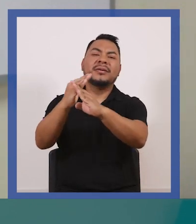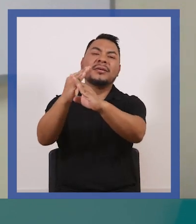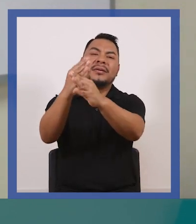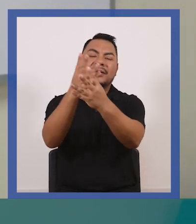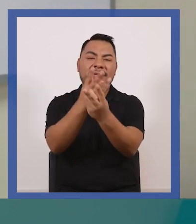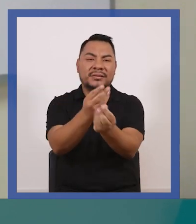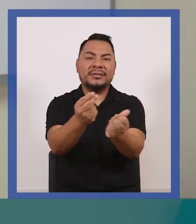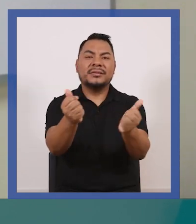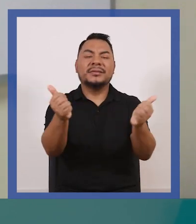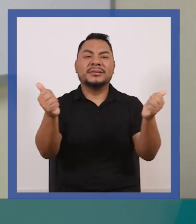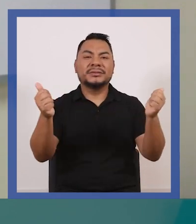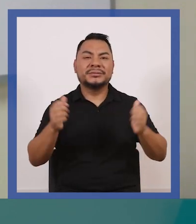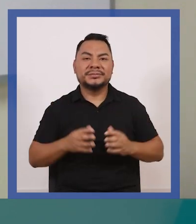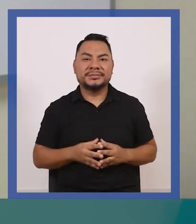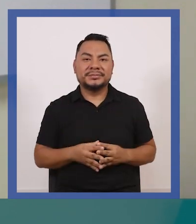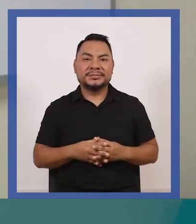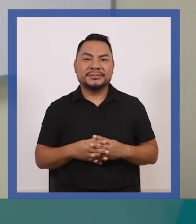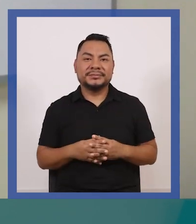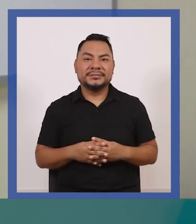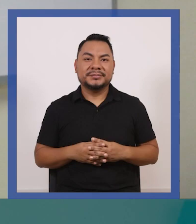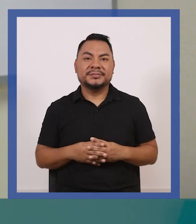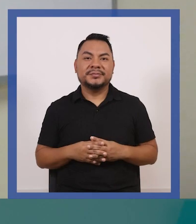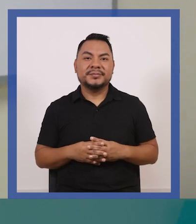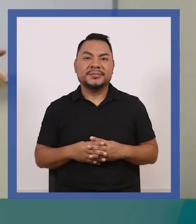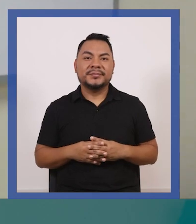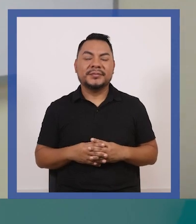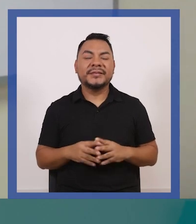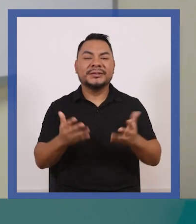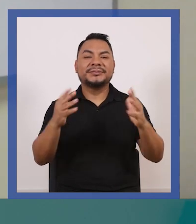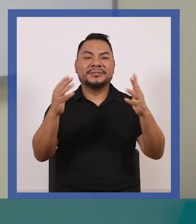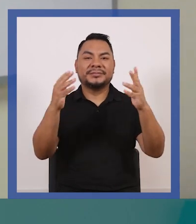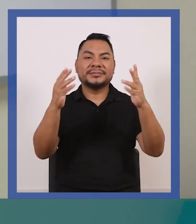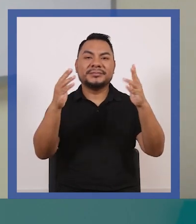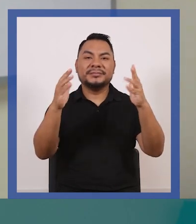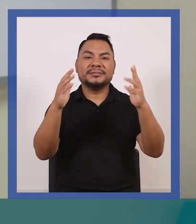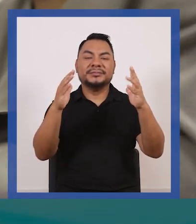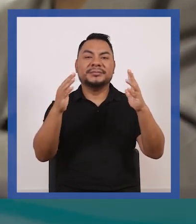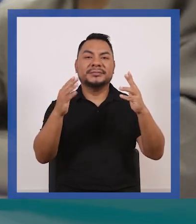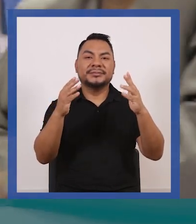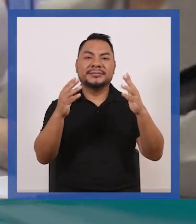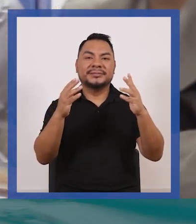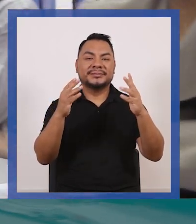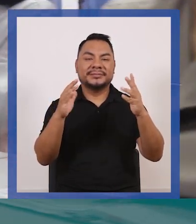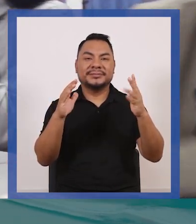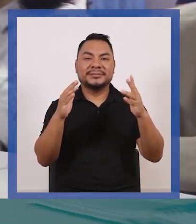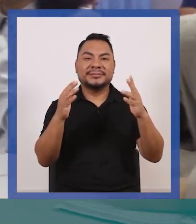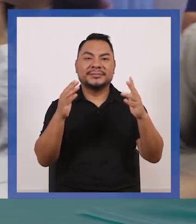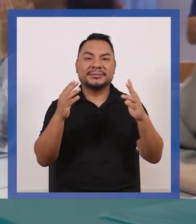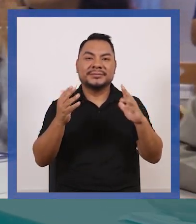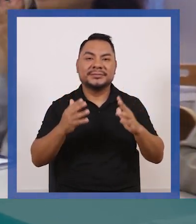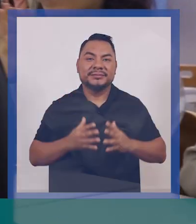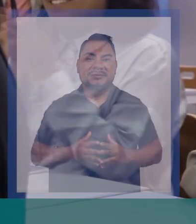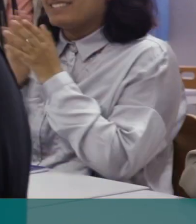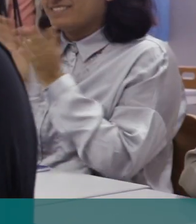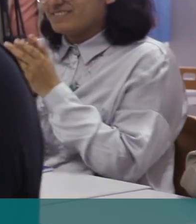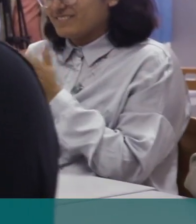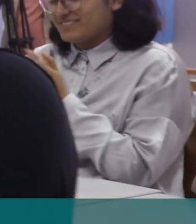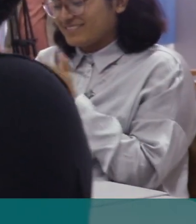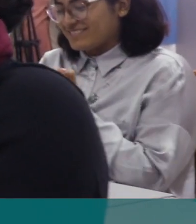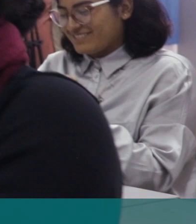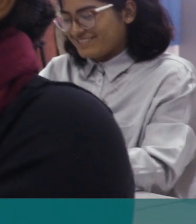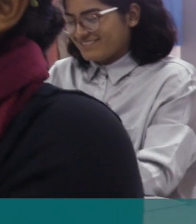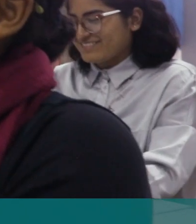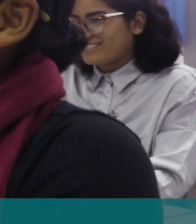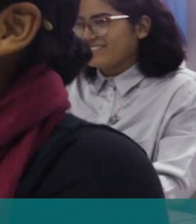compadezcas. Un poquito, un poquito. Un poquito fuerte por oro y por